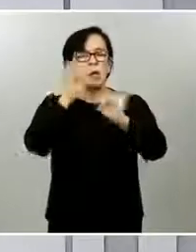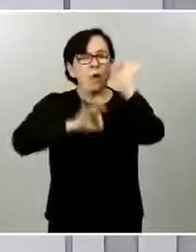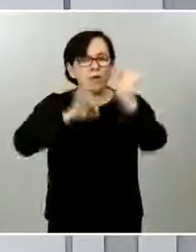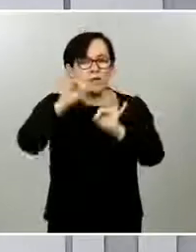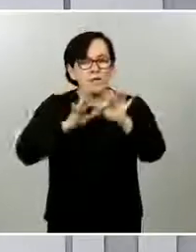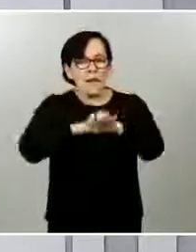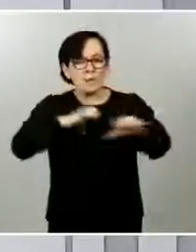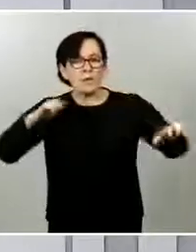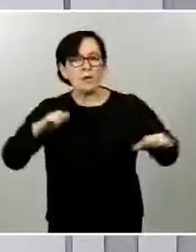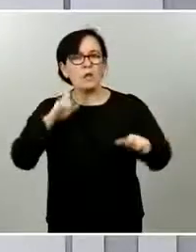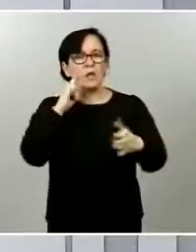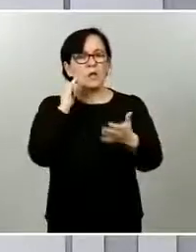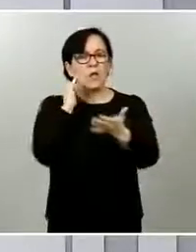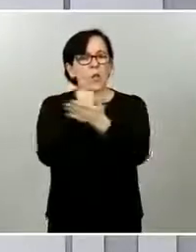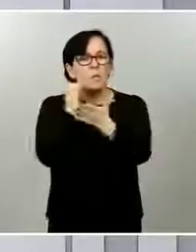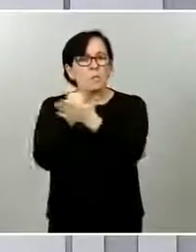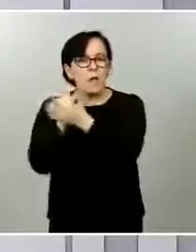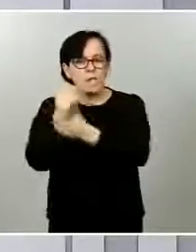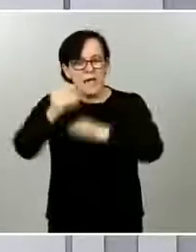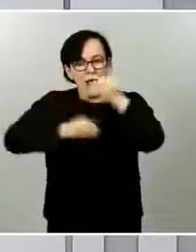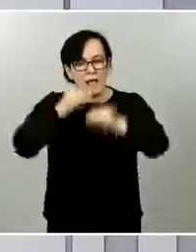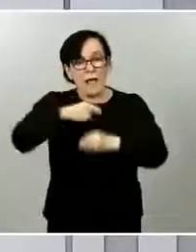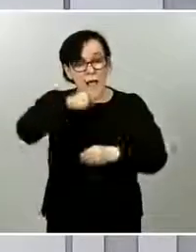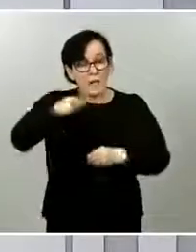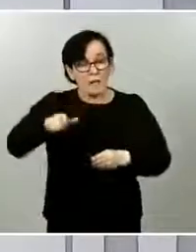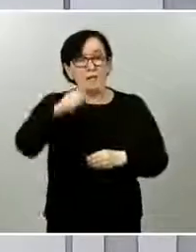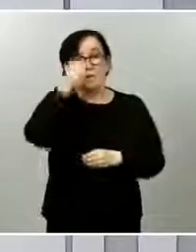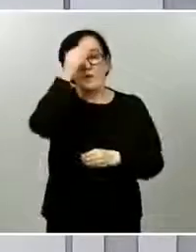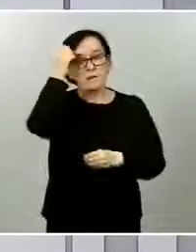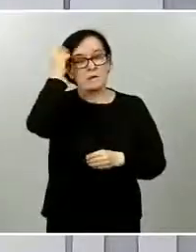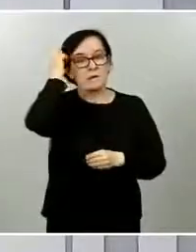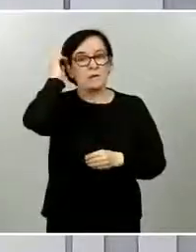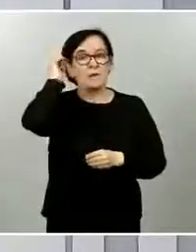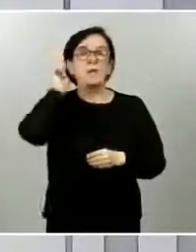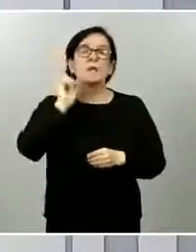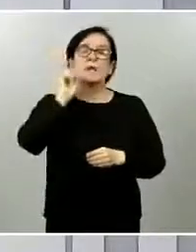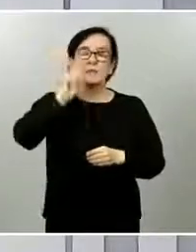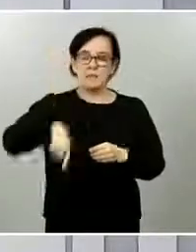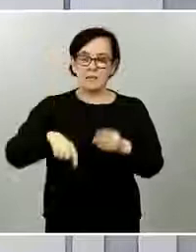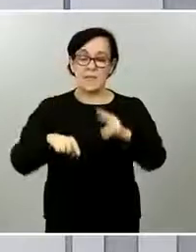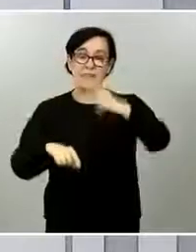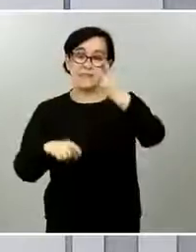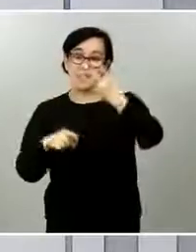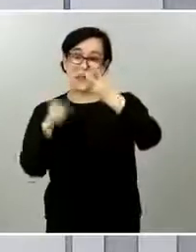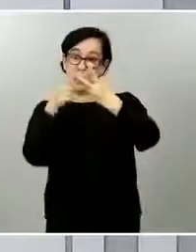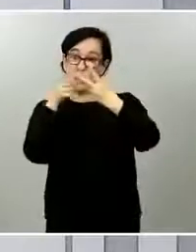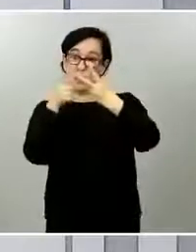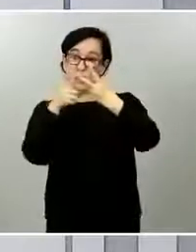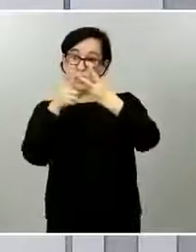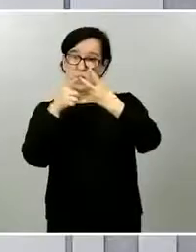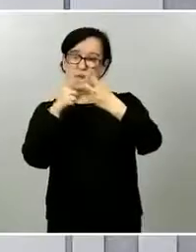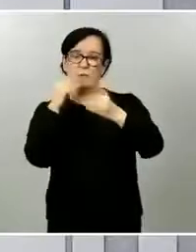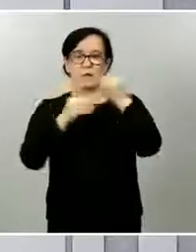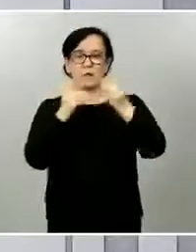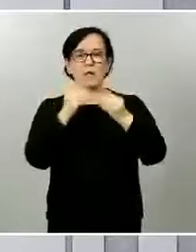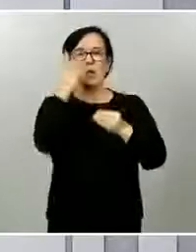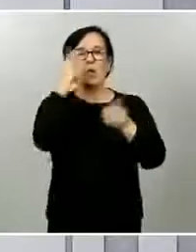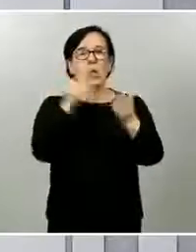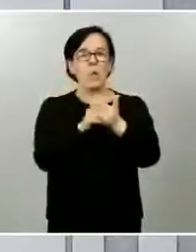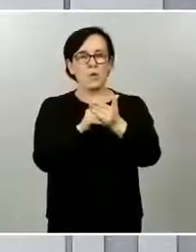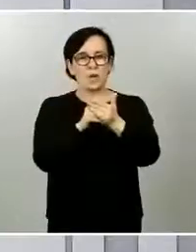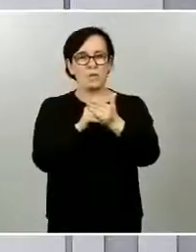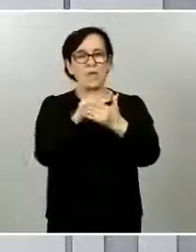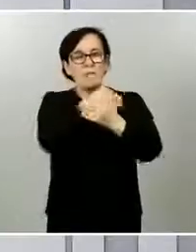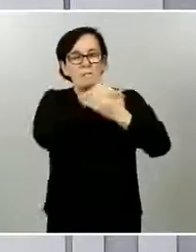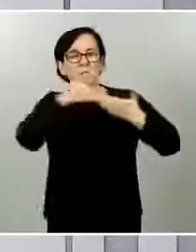.000 con los indicadores que ya conocemos de cómo ha evolucionado la pandemia sanitaria, del porcentaje de población, también de las